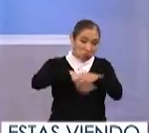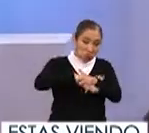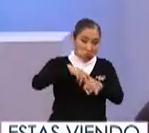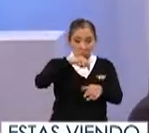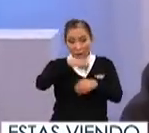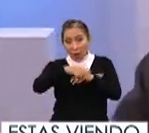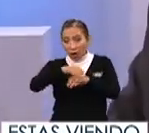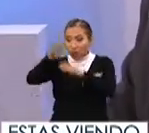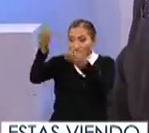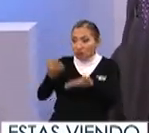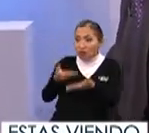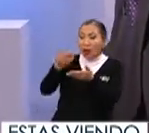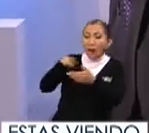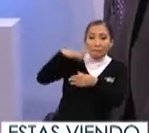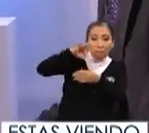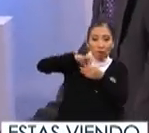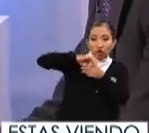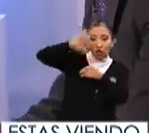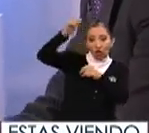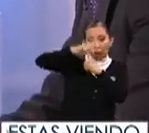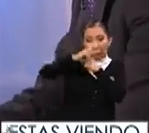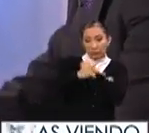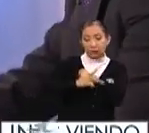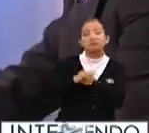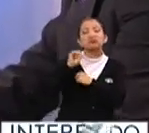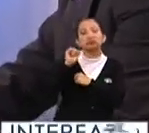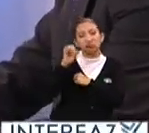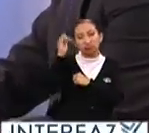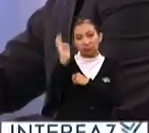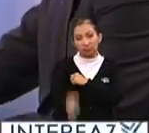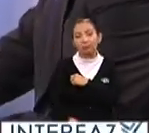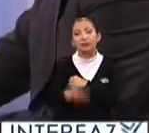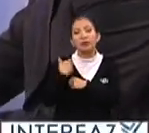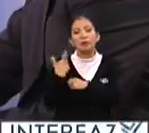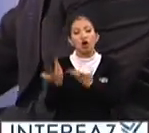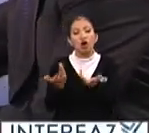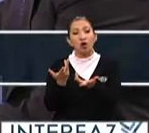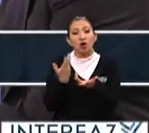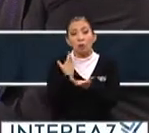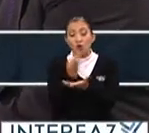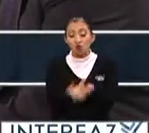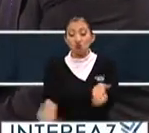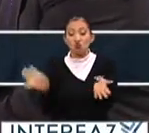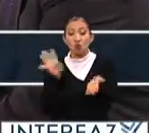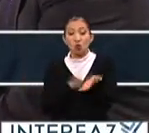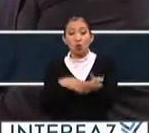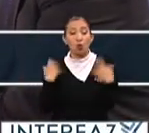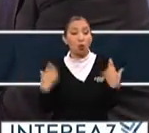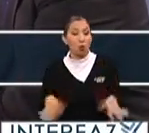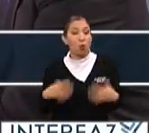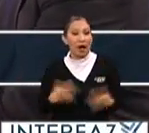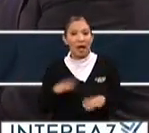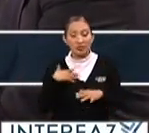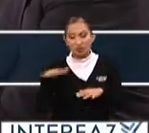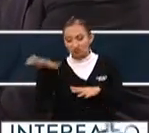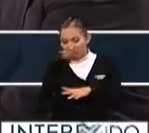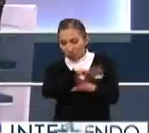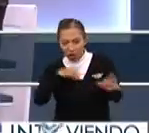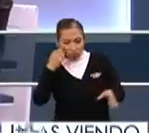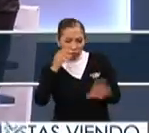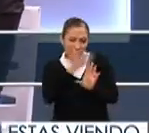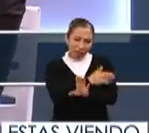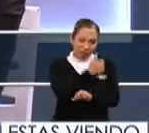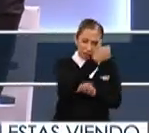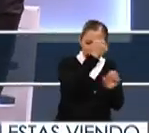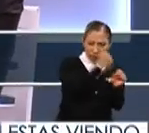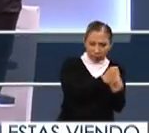Totalmente. ¿De la recepción de votos, del voto en el exangero? Totalmente, Omar, fíjate que triplicamos, no, cuatriplicamos el escenario que traíamos